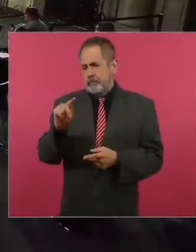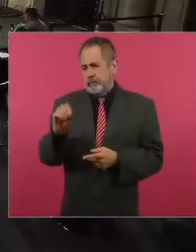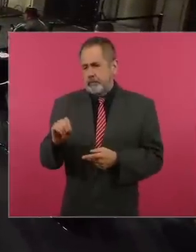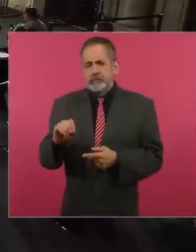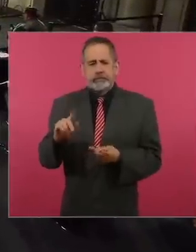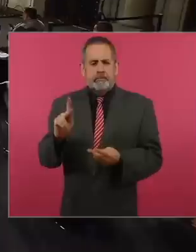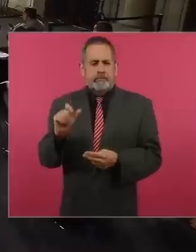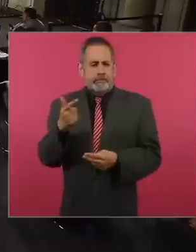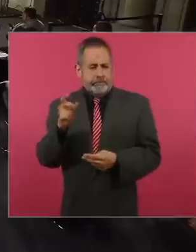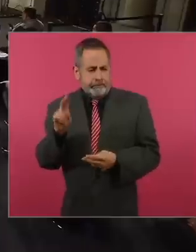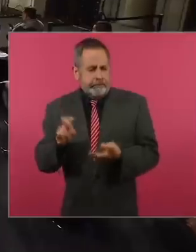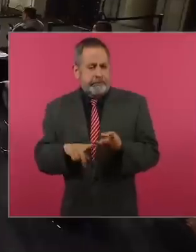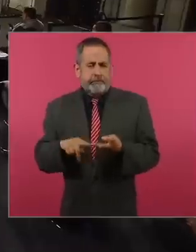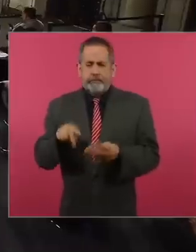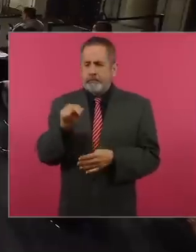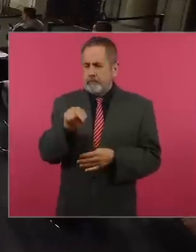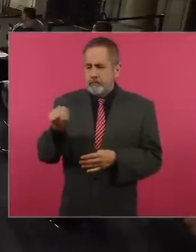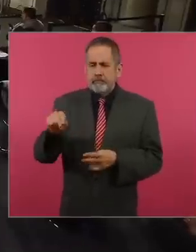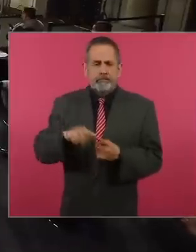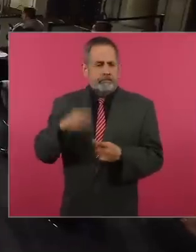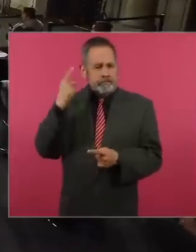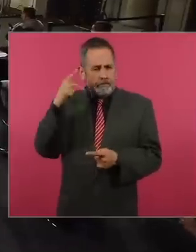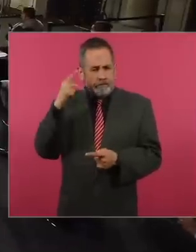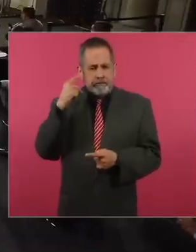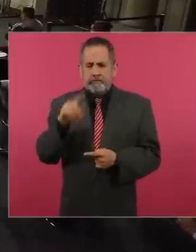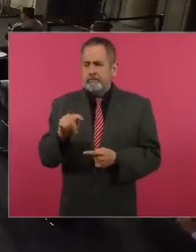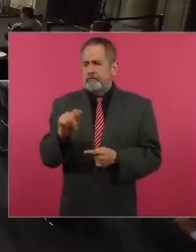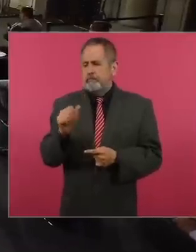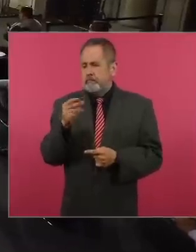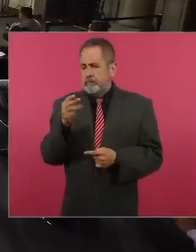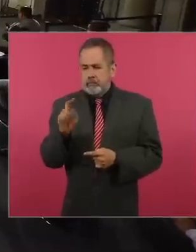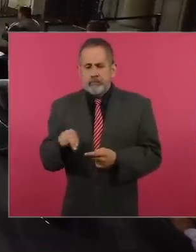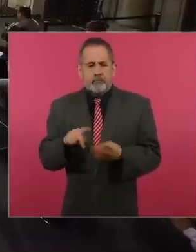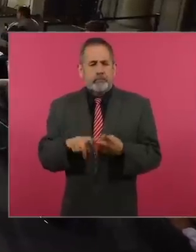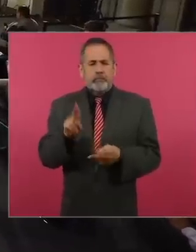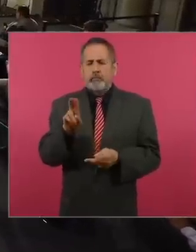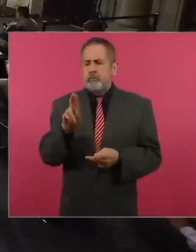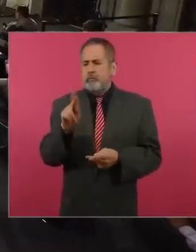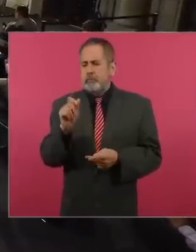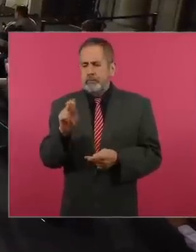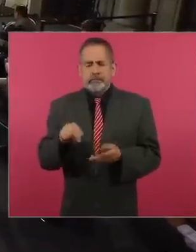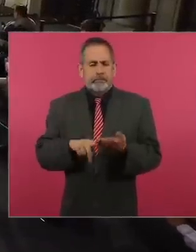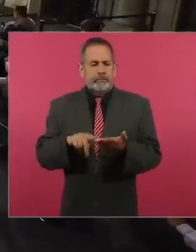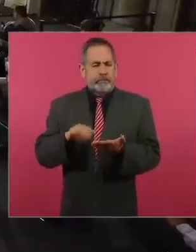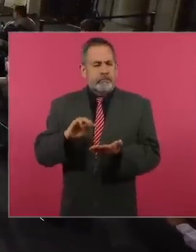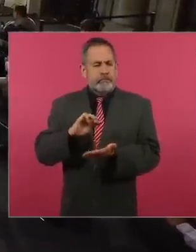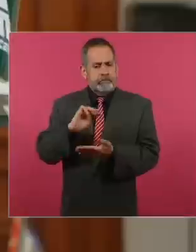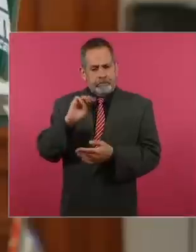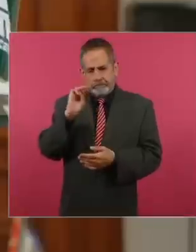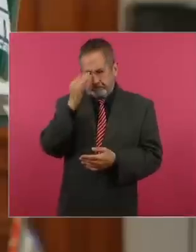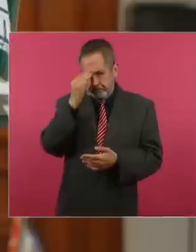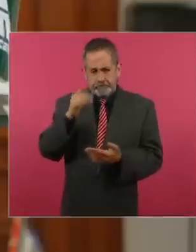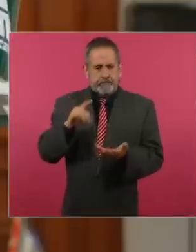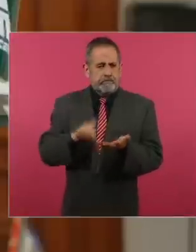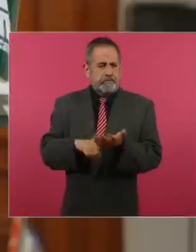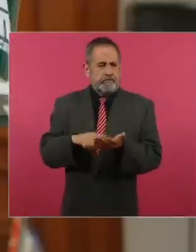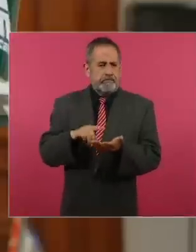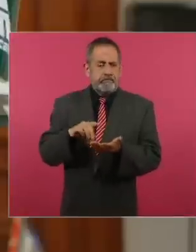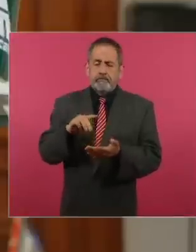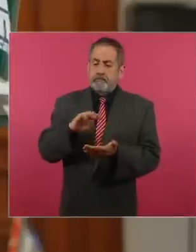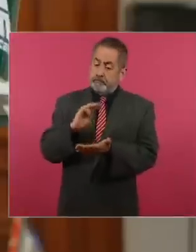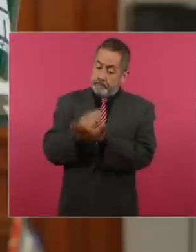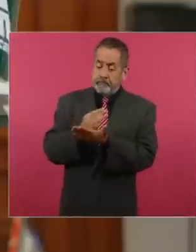Palenque, Nogales, Puebla, Tamuín, Uruapan, Matamoros, Colima y Guaymas.